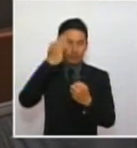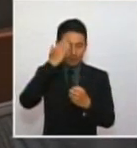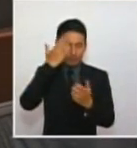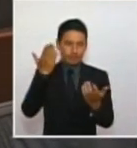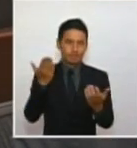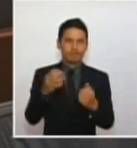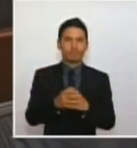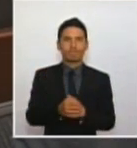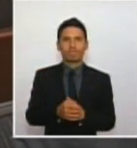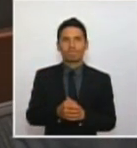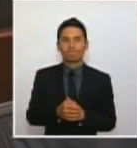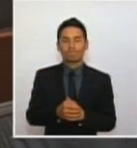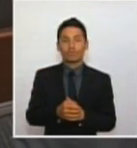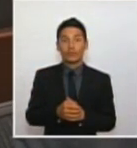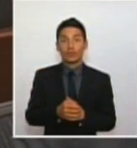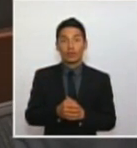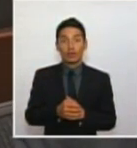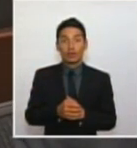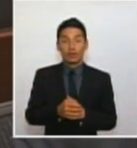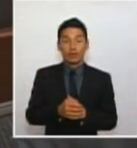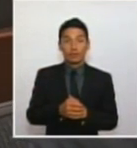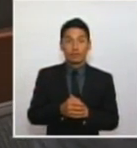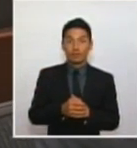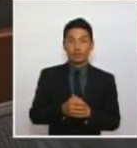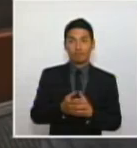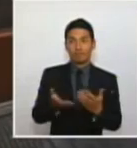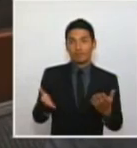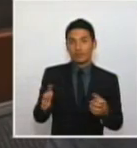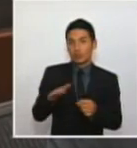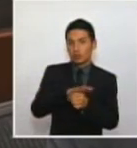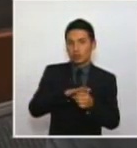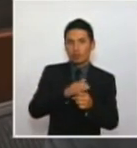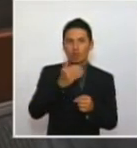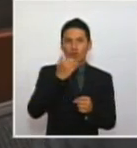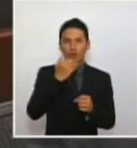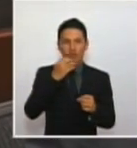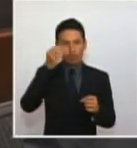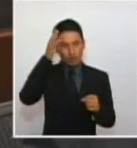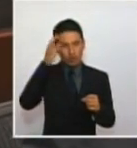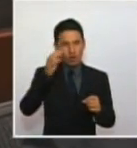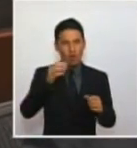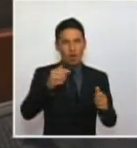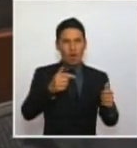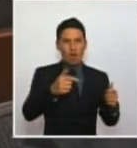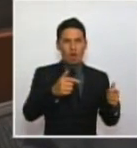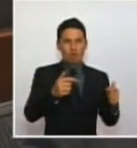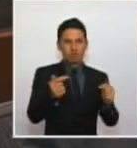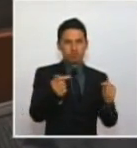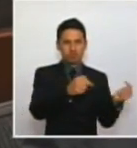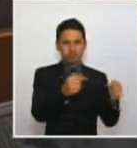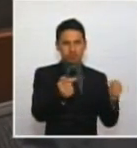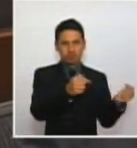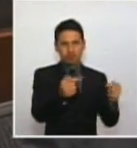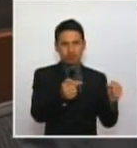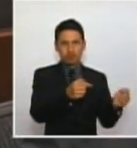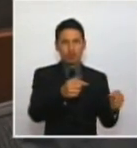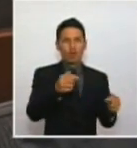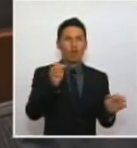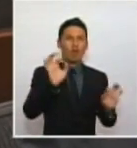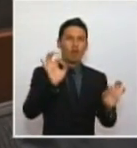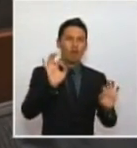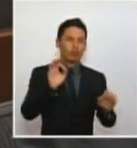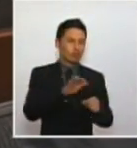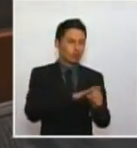las, pues casi todo lo que va a pasar digamos en un combate o en algo que atañe a los